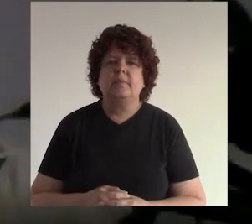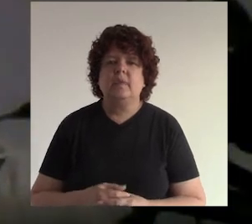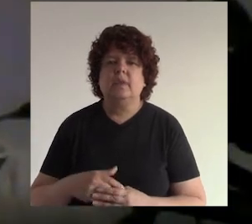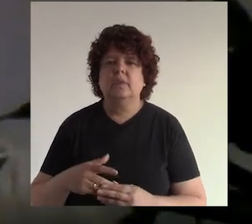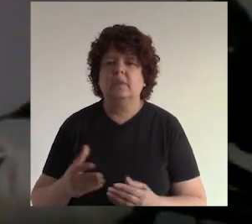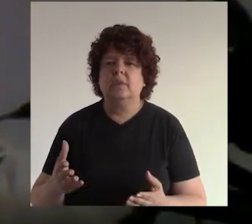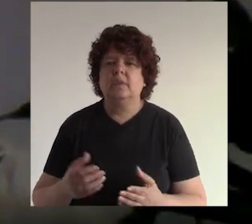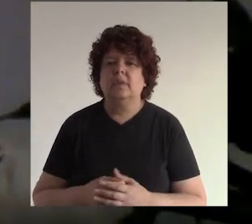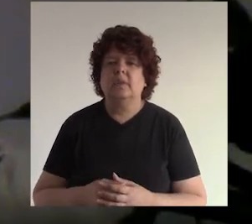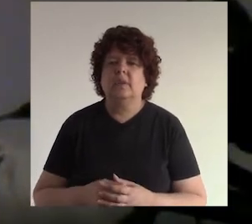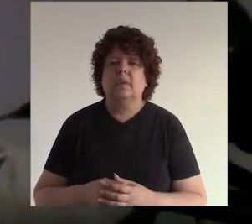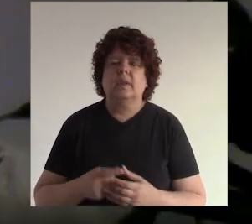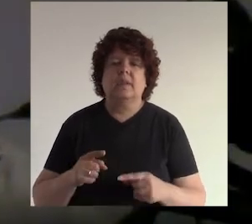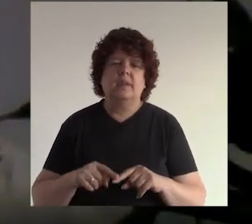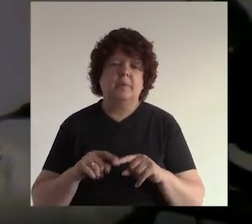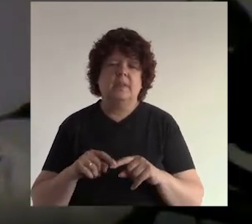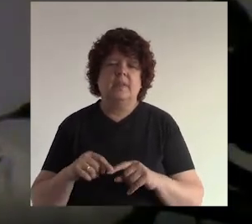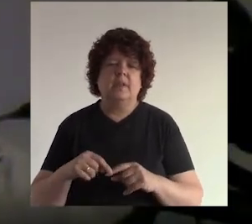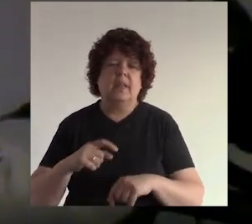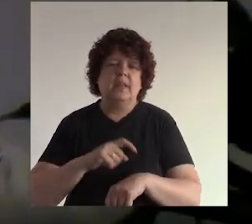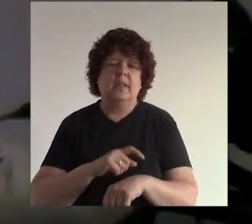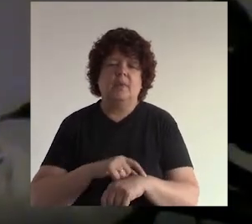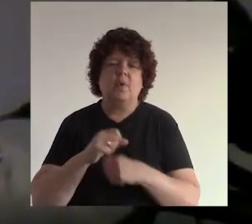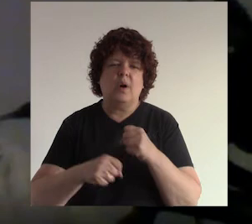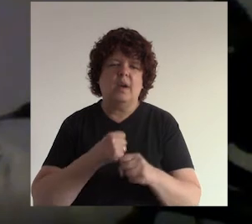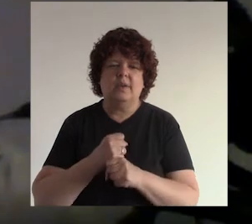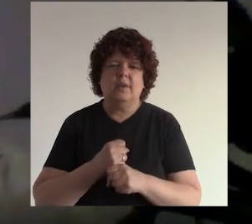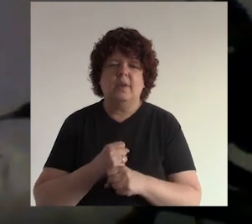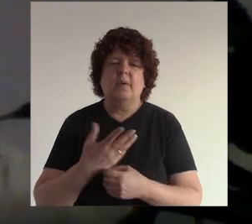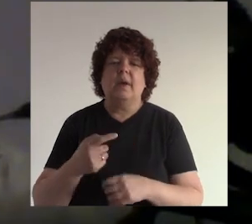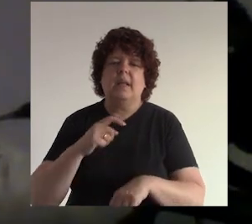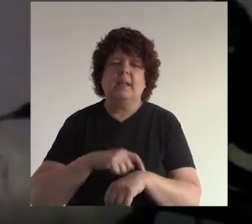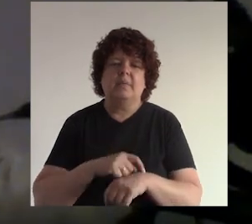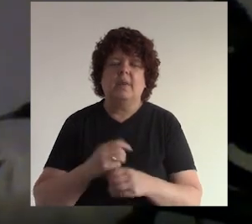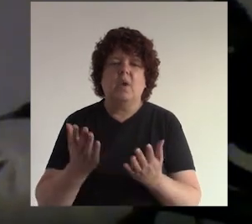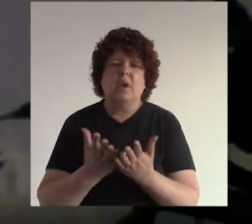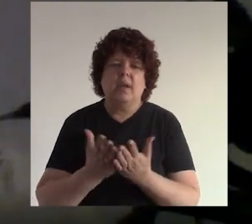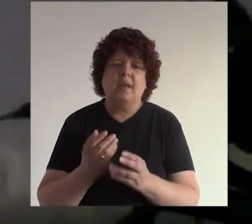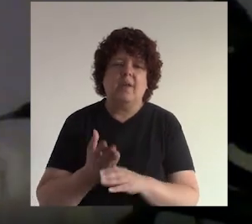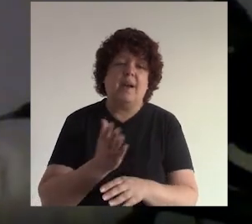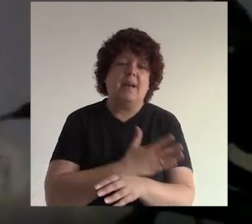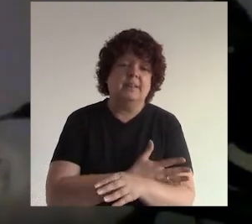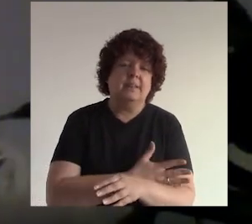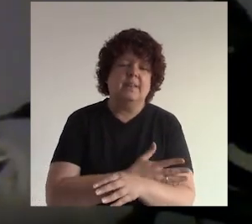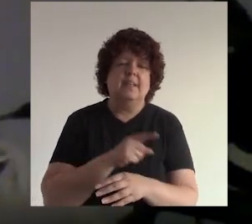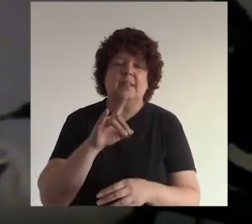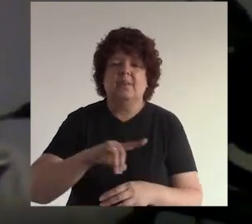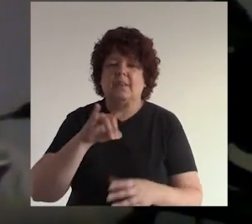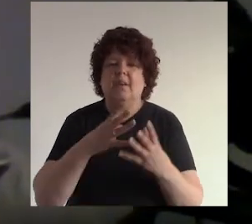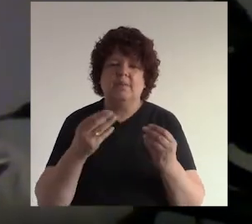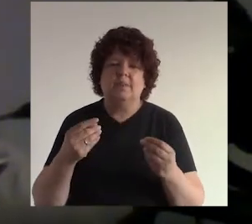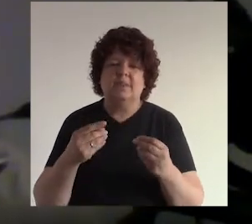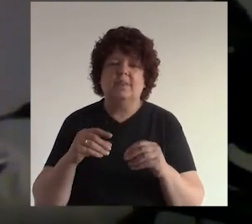que son de la estación acorde a la estación también porque entiendo que para época del colegio antes de pandemia era muy